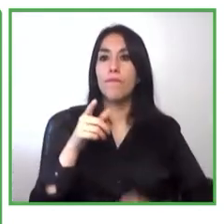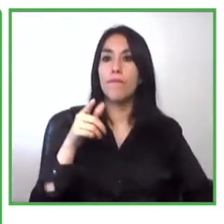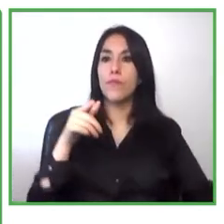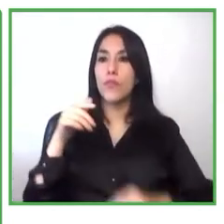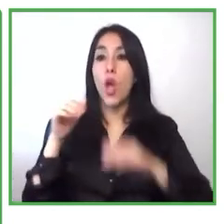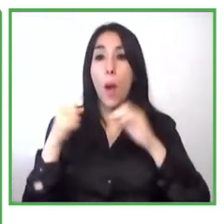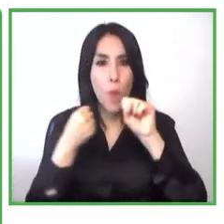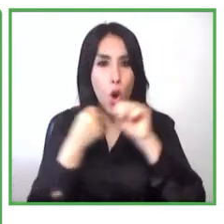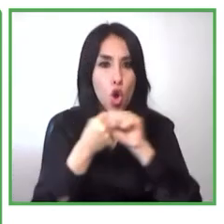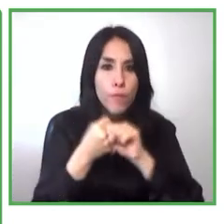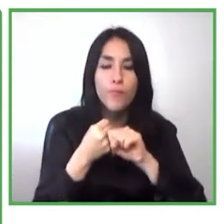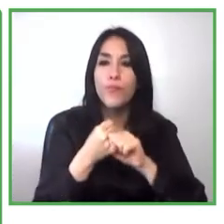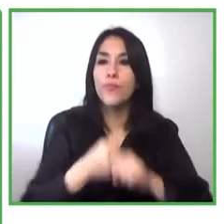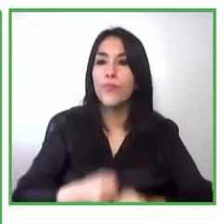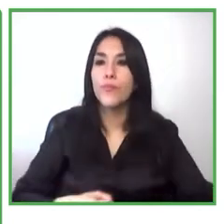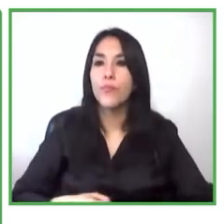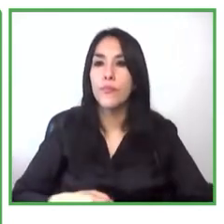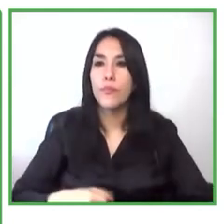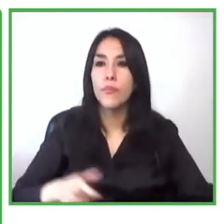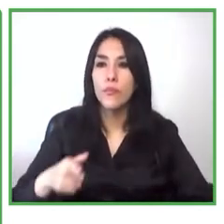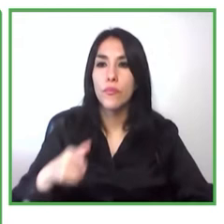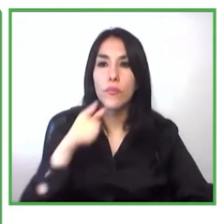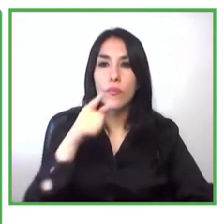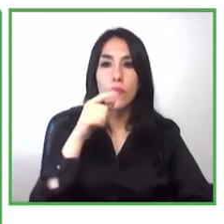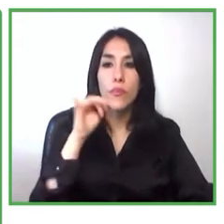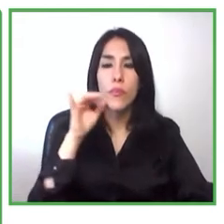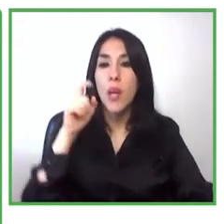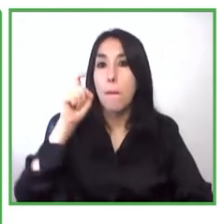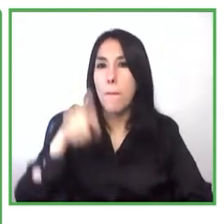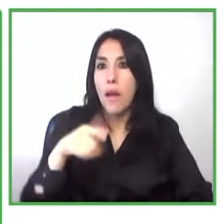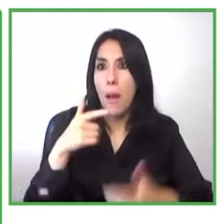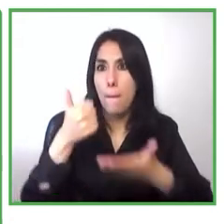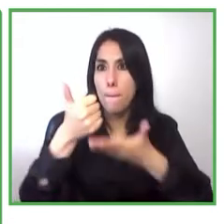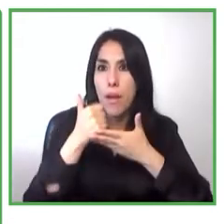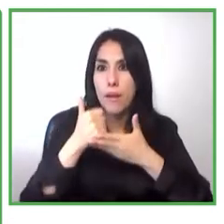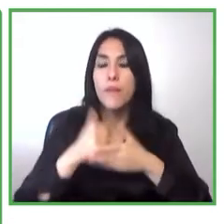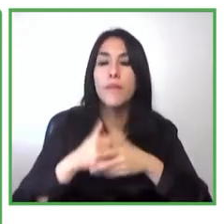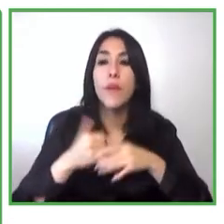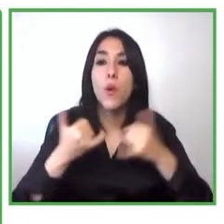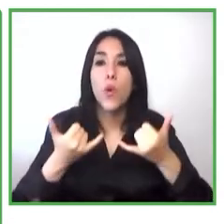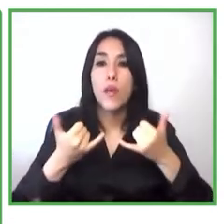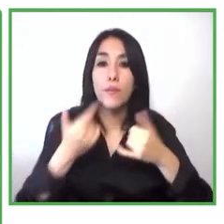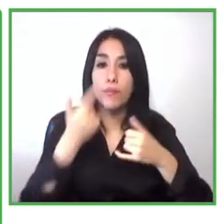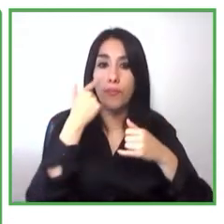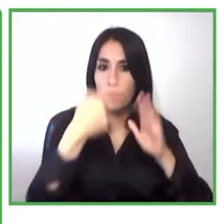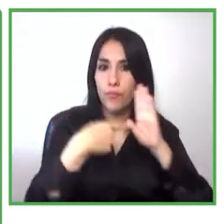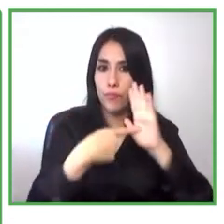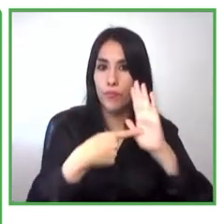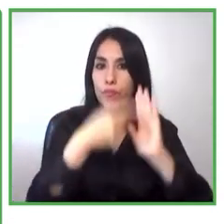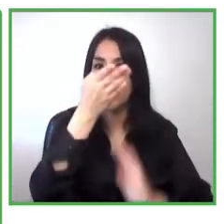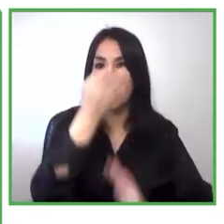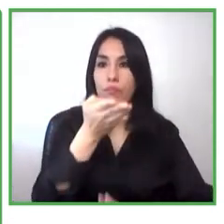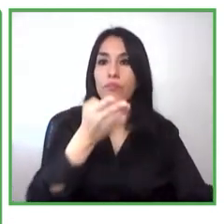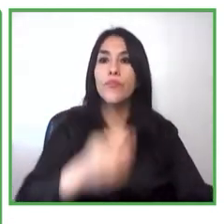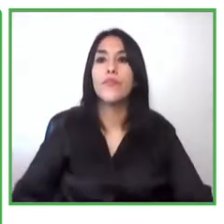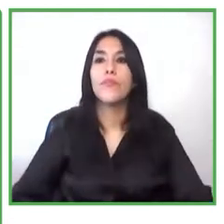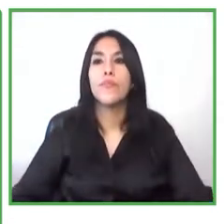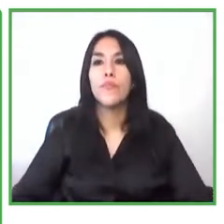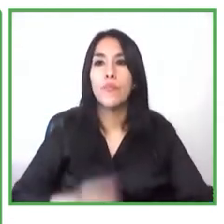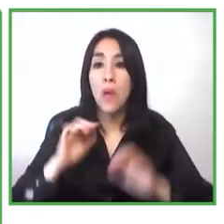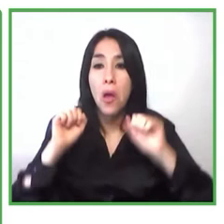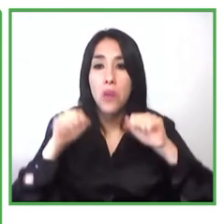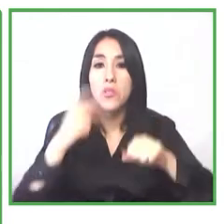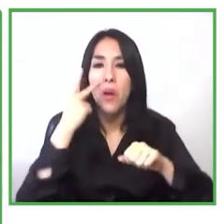ahora en cuanto al modelo de negocios puedo decir que tenemos más de 50 personas que